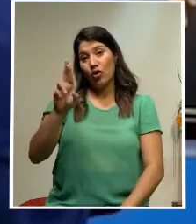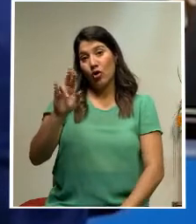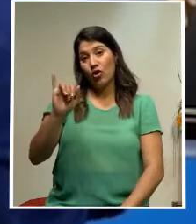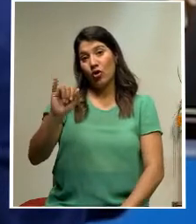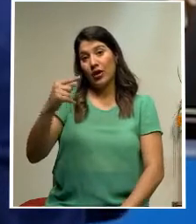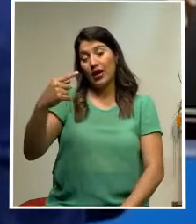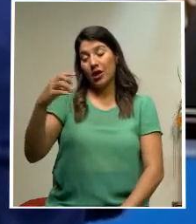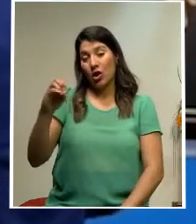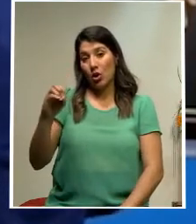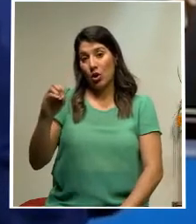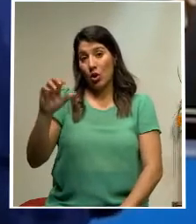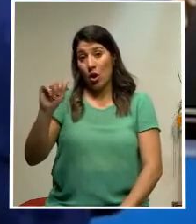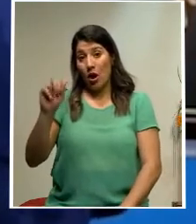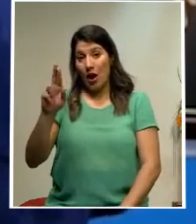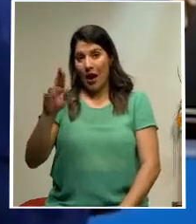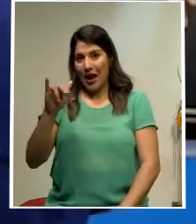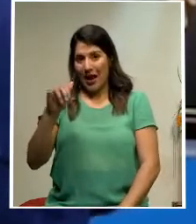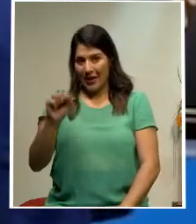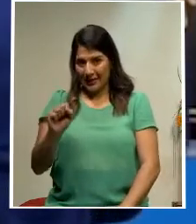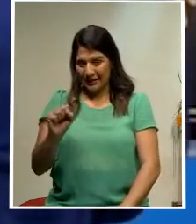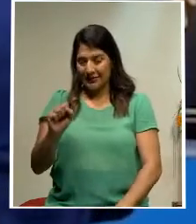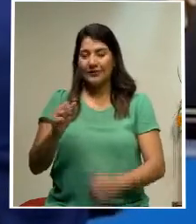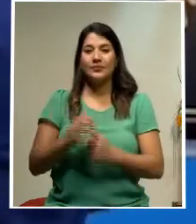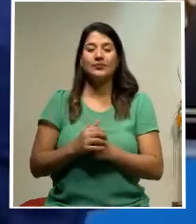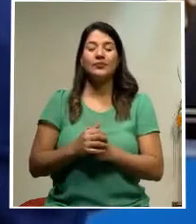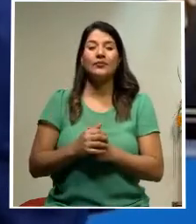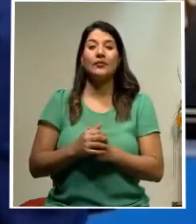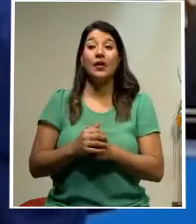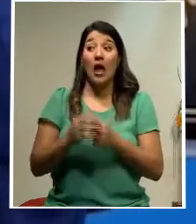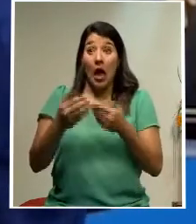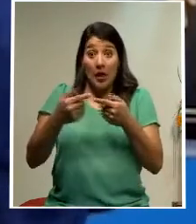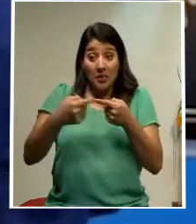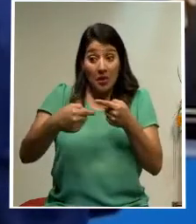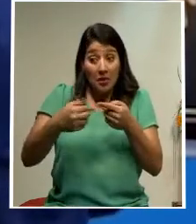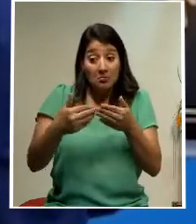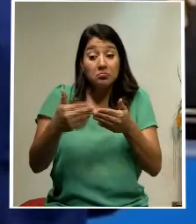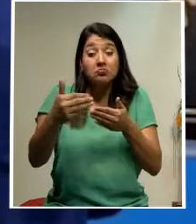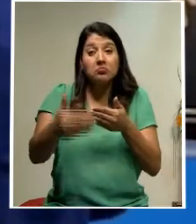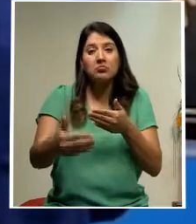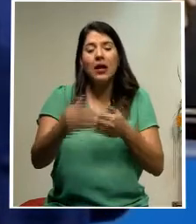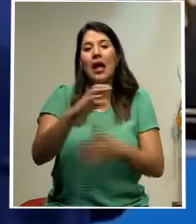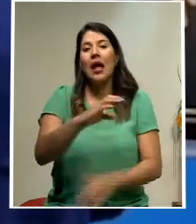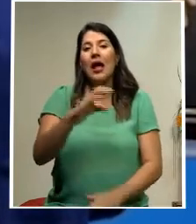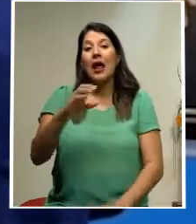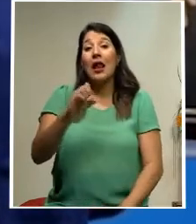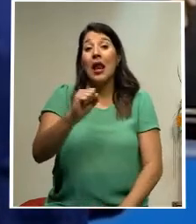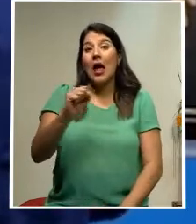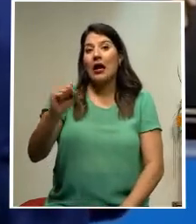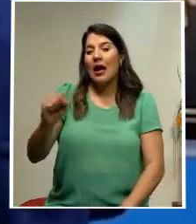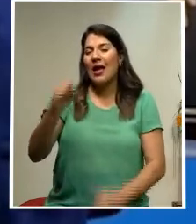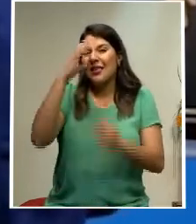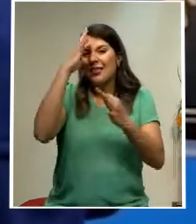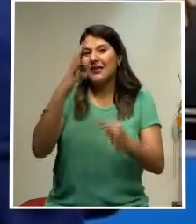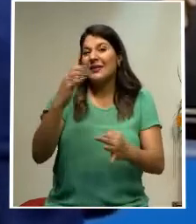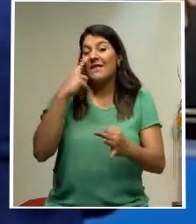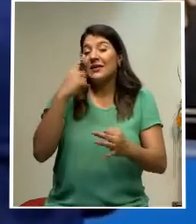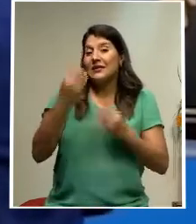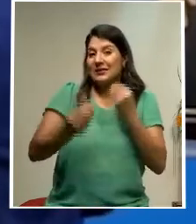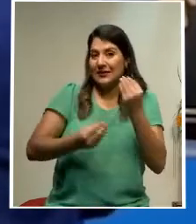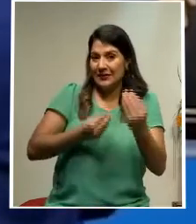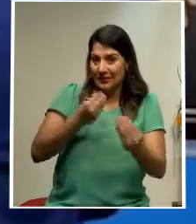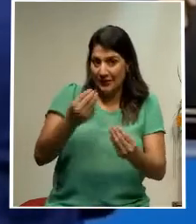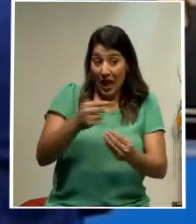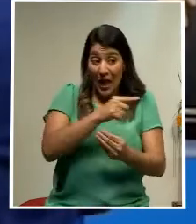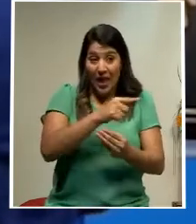López. En próximas horas la caja va a tomar esa decisión, nos la va a